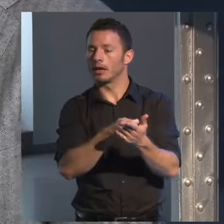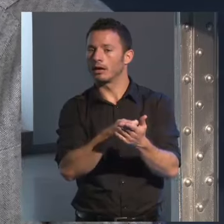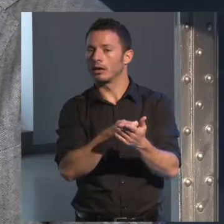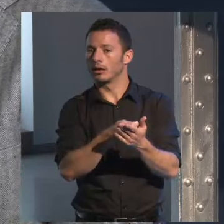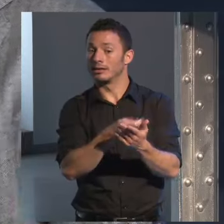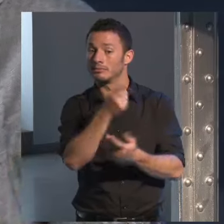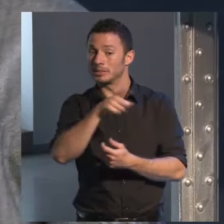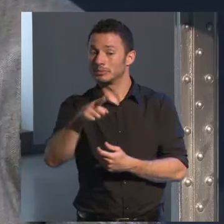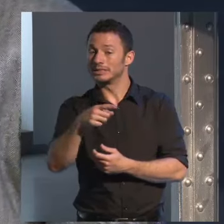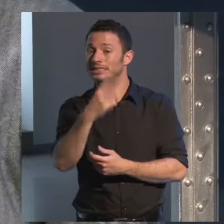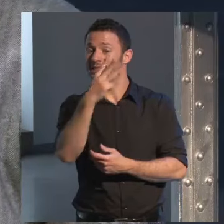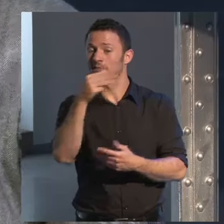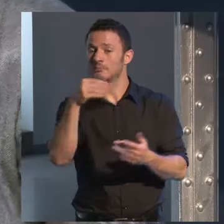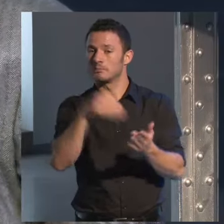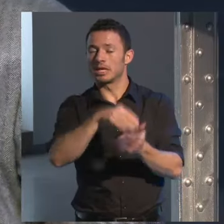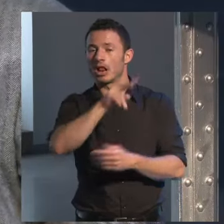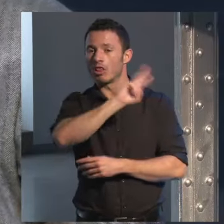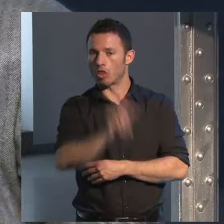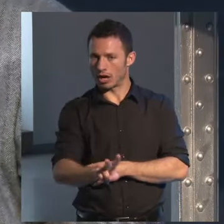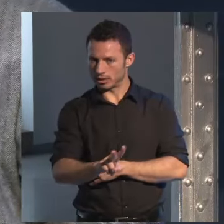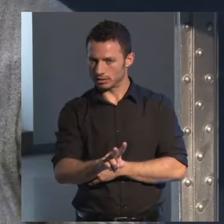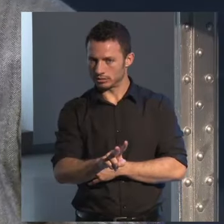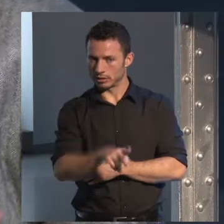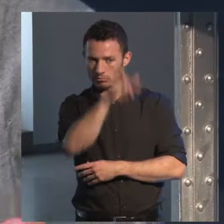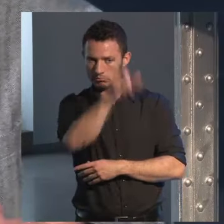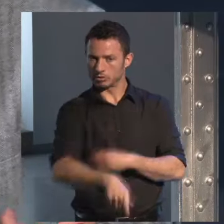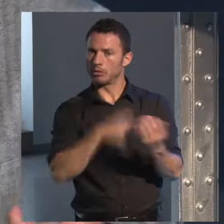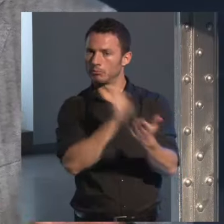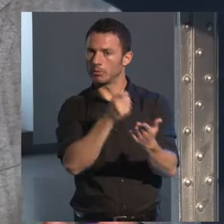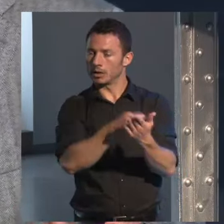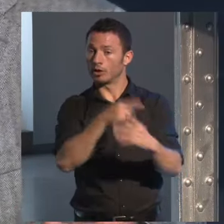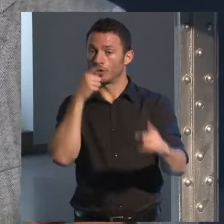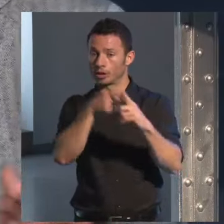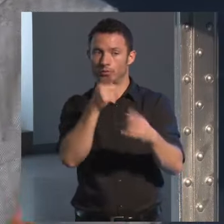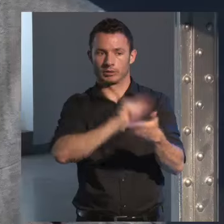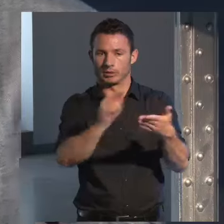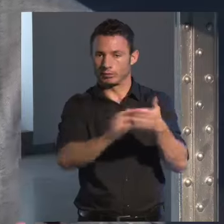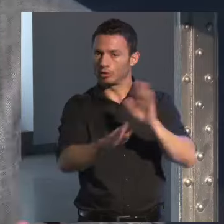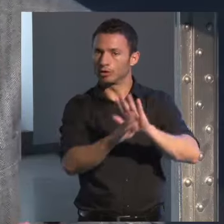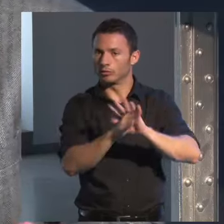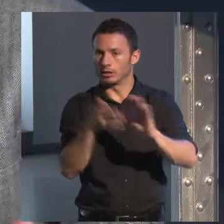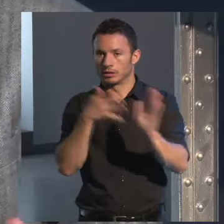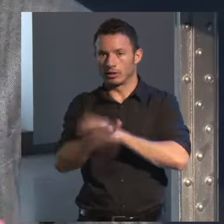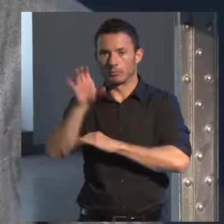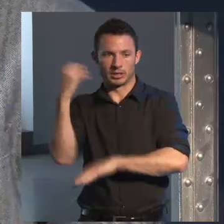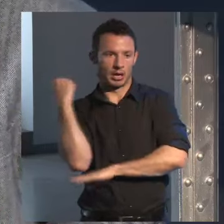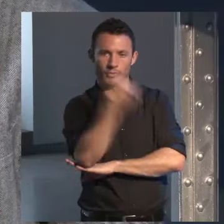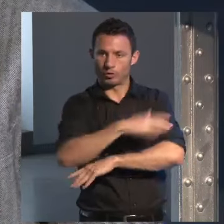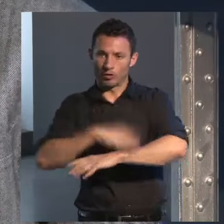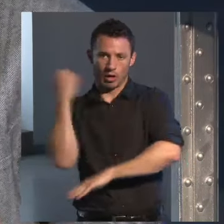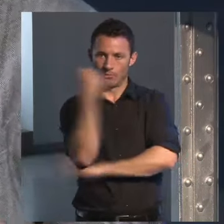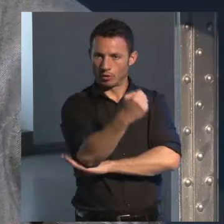mensualmente 3.000 dólares para que siga escribiendo eso es apoyo a la cultura